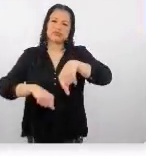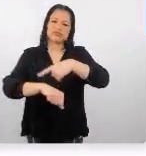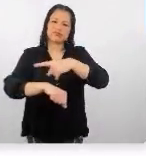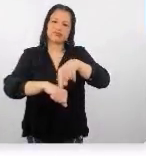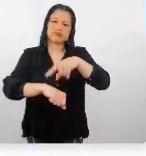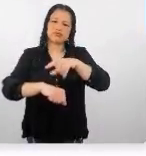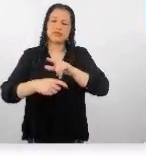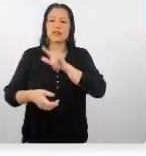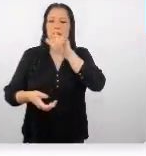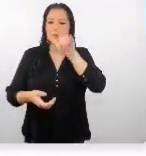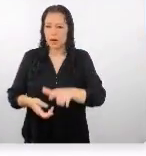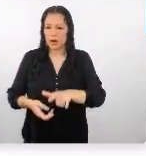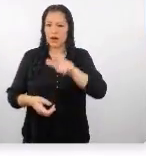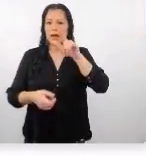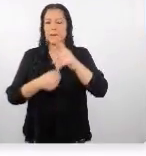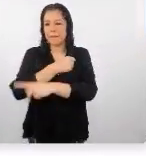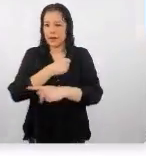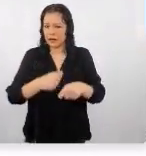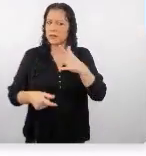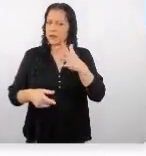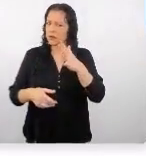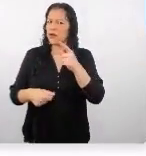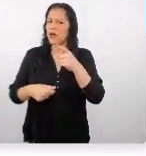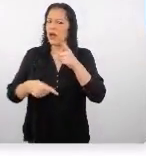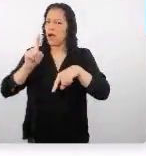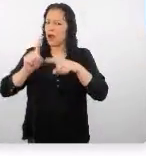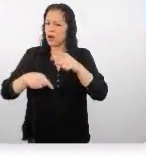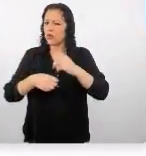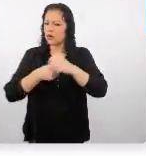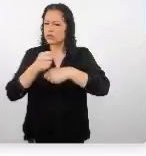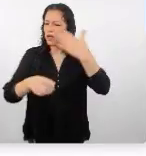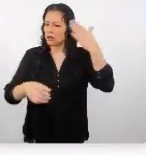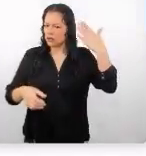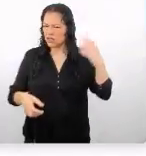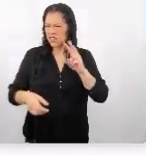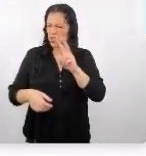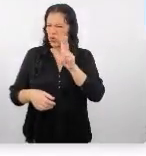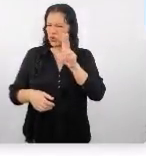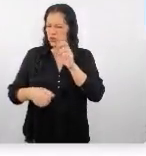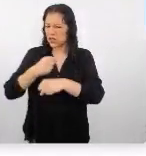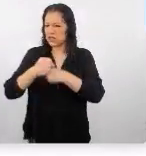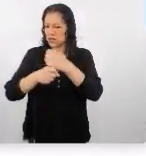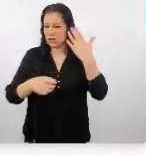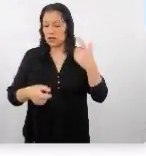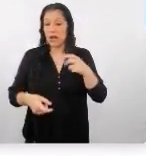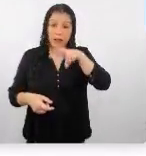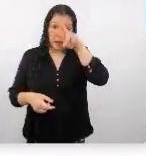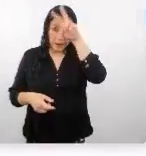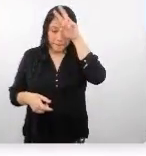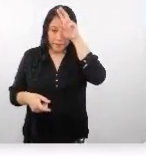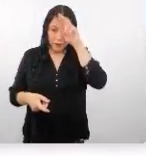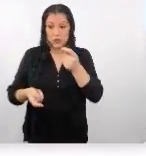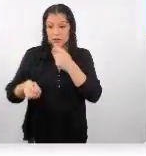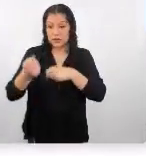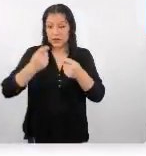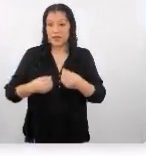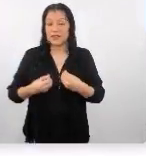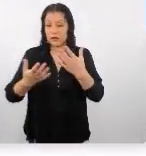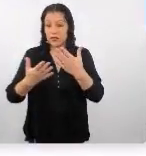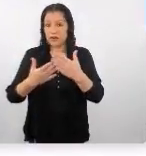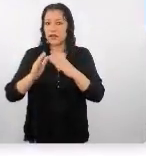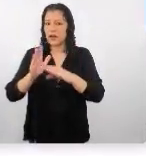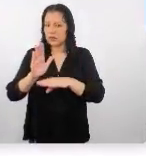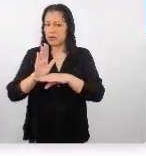países pero ya desde hace unos años atrás dos o tres años atrás Perú se está vendiendo ha